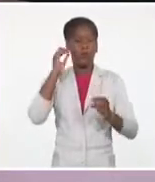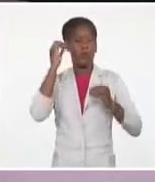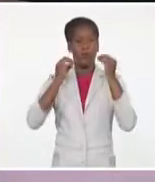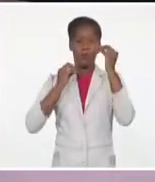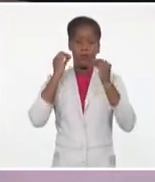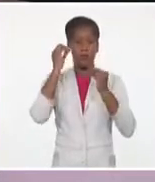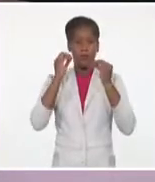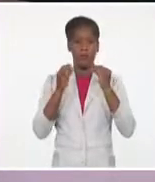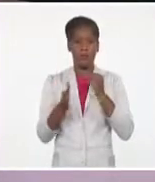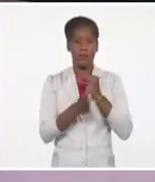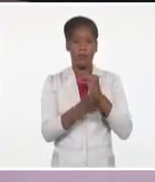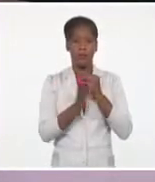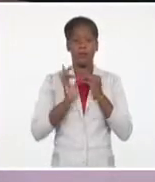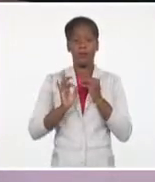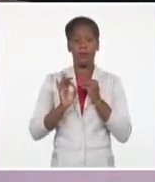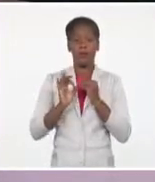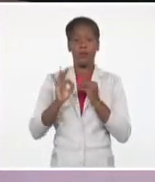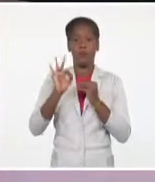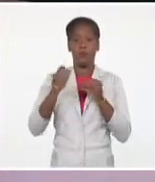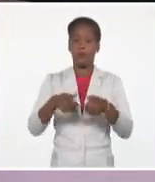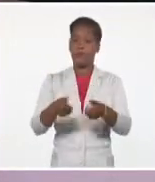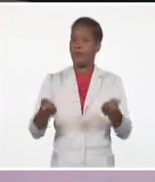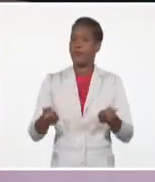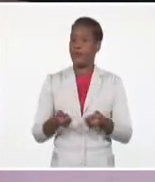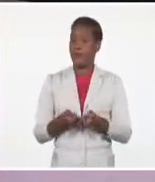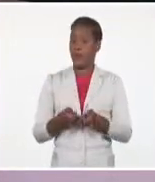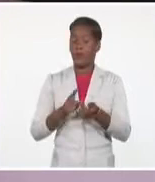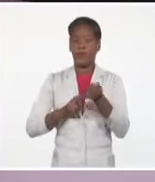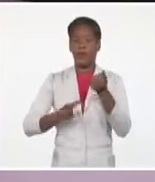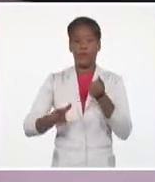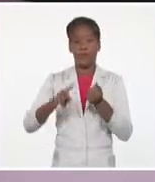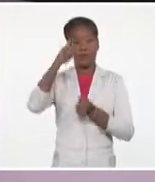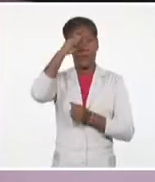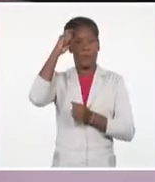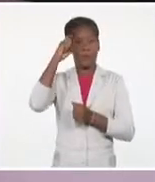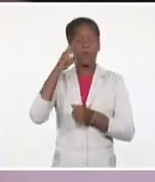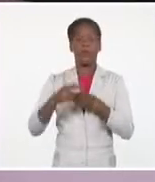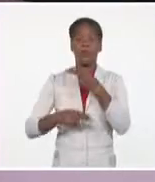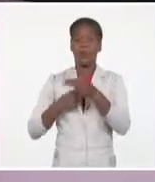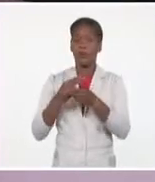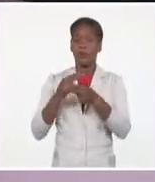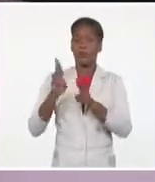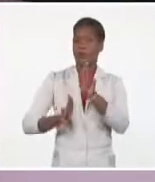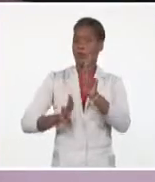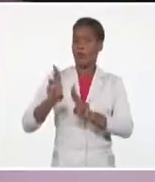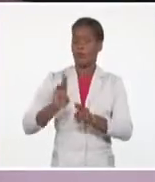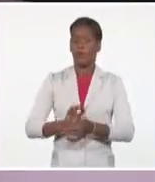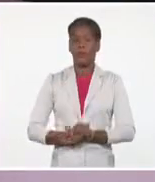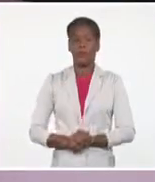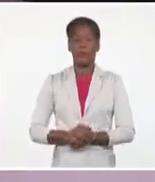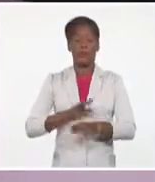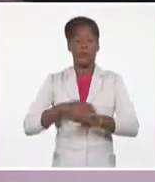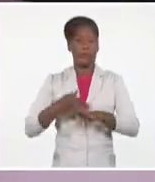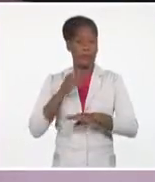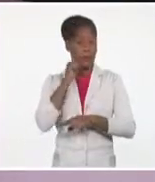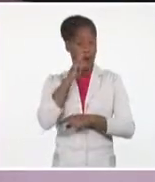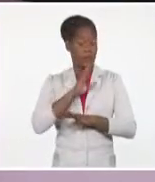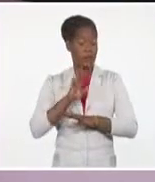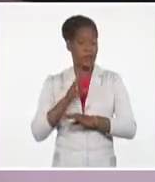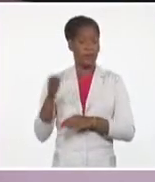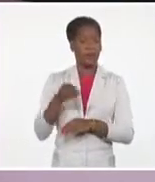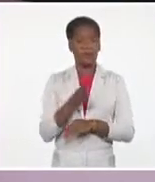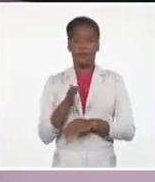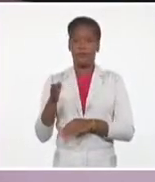del VIII Congreso de esa organización en la provincia de Santispíritus. Luego viajarán a Mayabeque, territorio donde cierra el ciclo